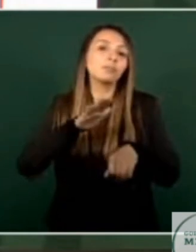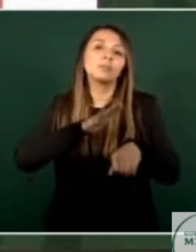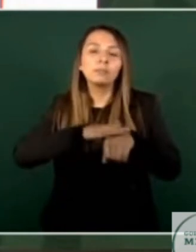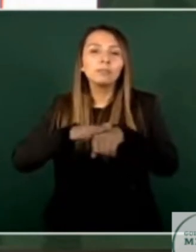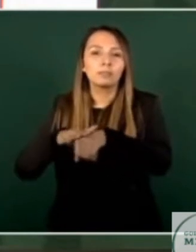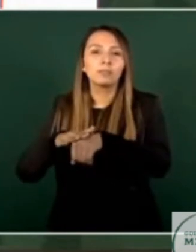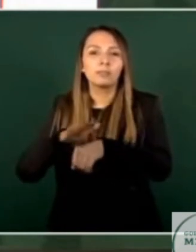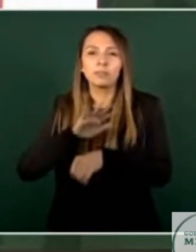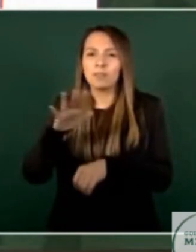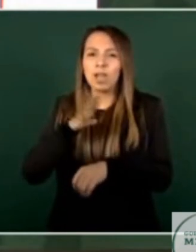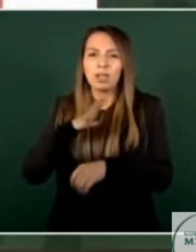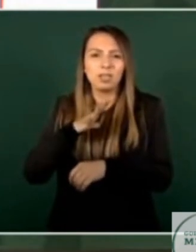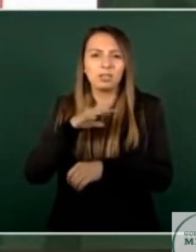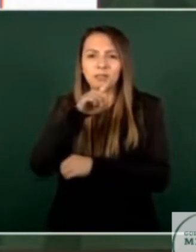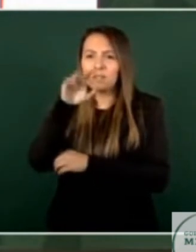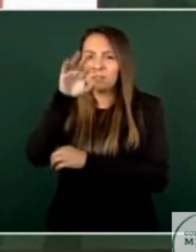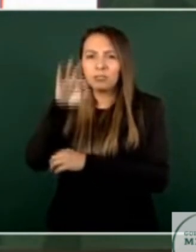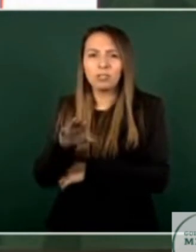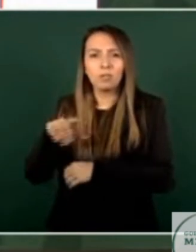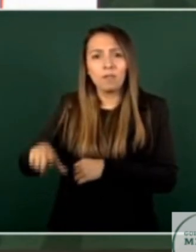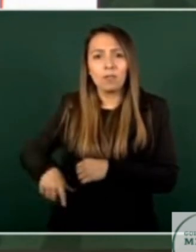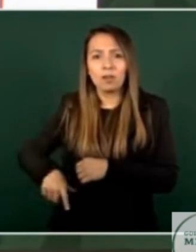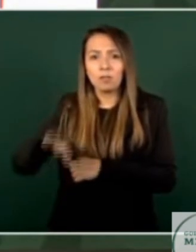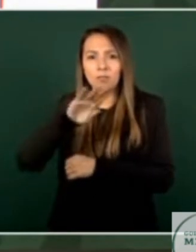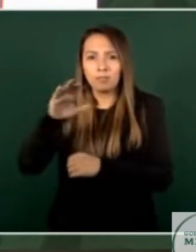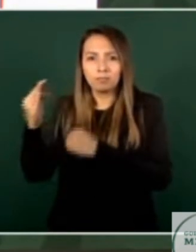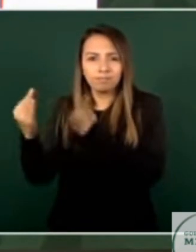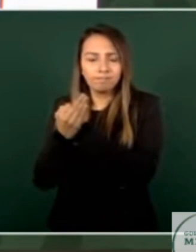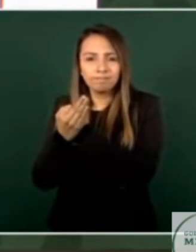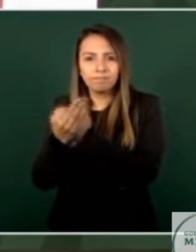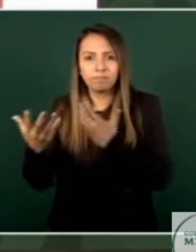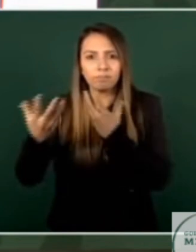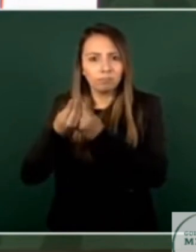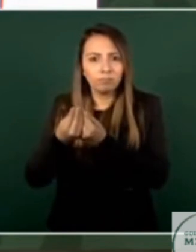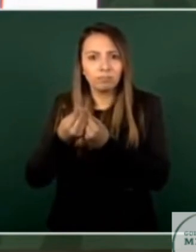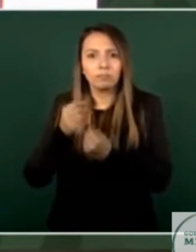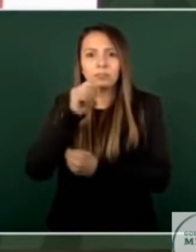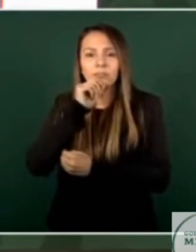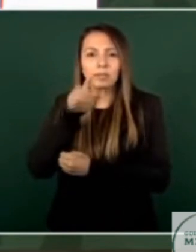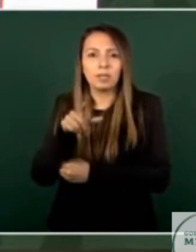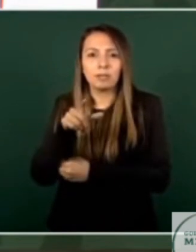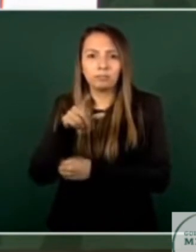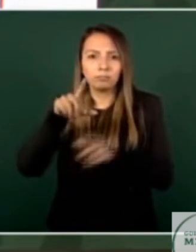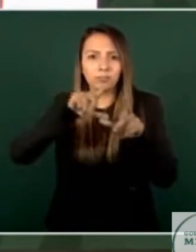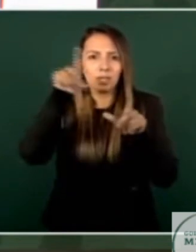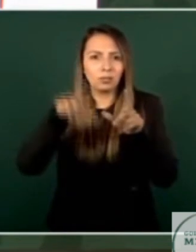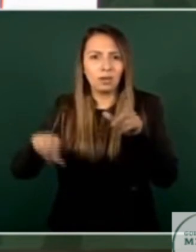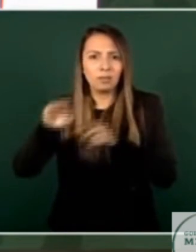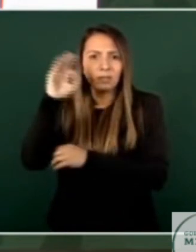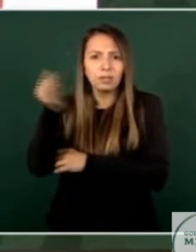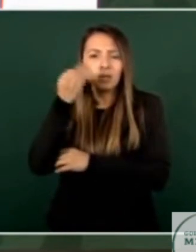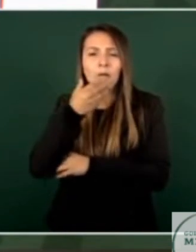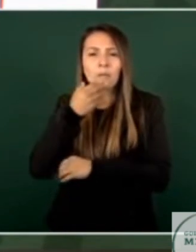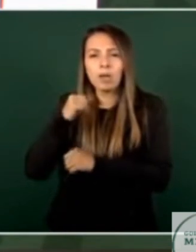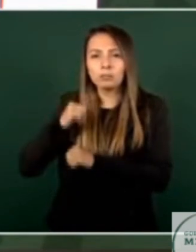contado con todo el respaldo del gobierno de Baja California de la Fiscalía General de Justicia que encabeza Ricardo